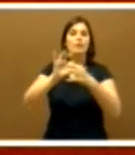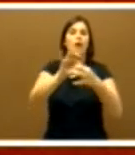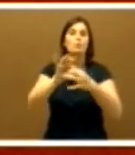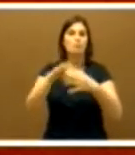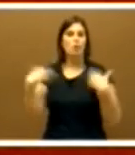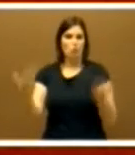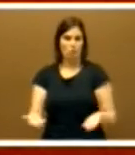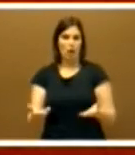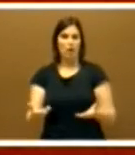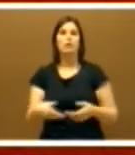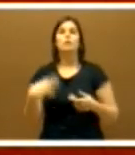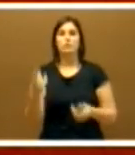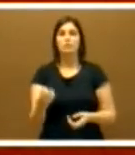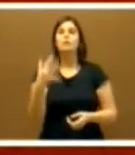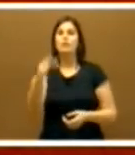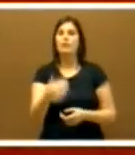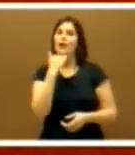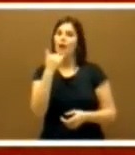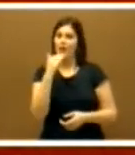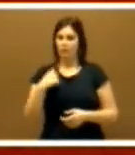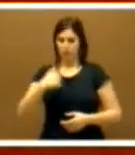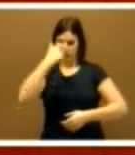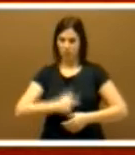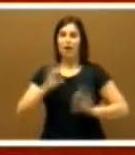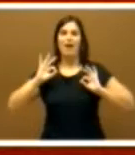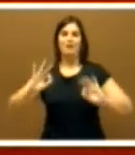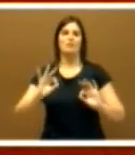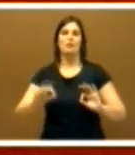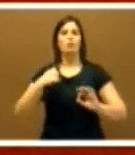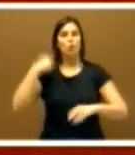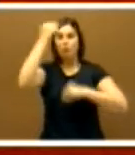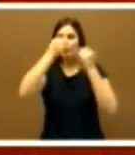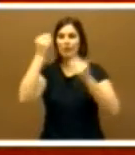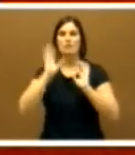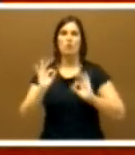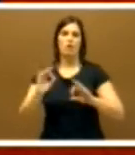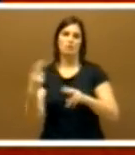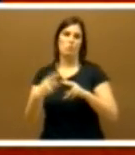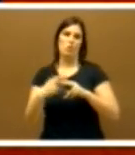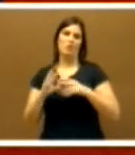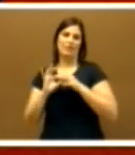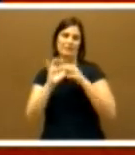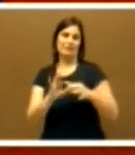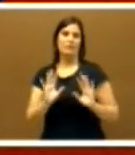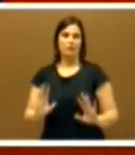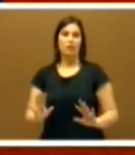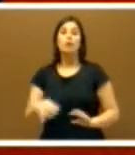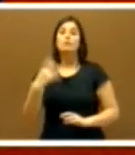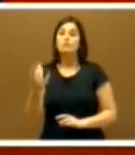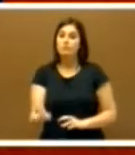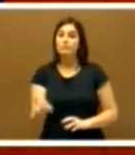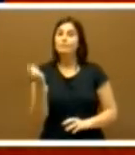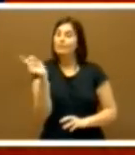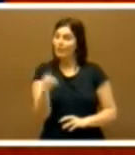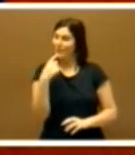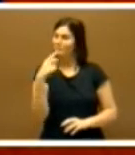y es un principio inalterable de mi forma de ser y de mi pensamiento político. Quisiera reiterarles asimismo una